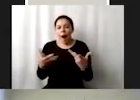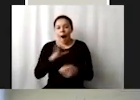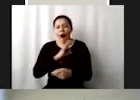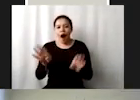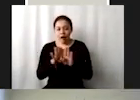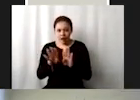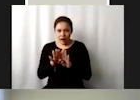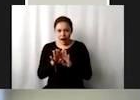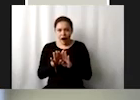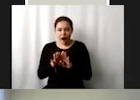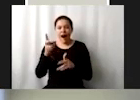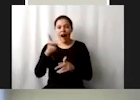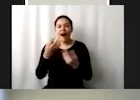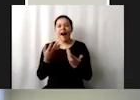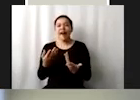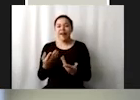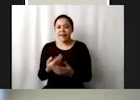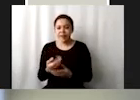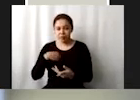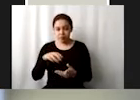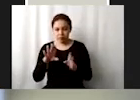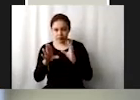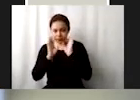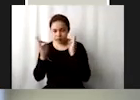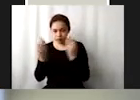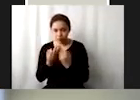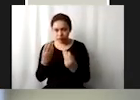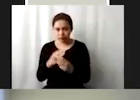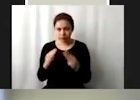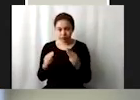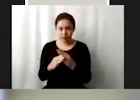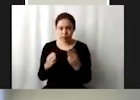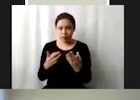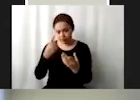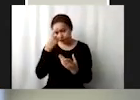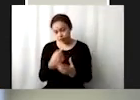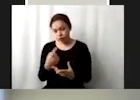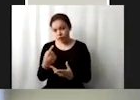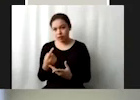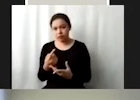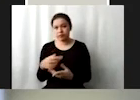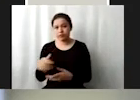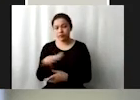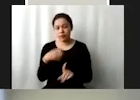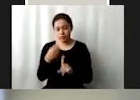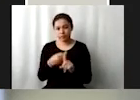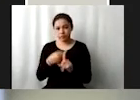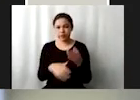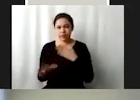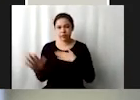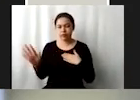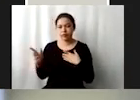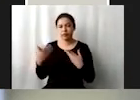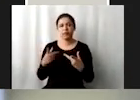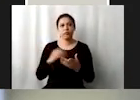fundamentalmente yo os expongo algunos instrumentos algunos mecanismos algunos medios para ser una ciudadanía activa y comprometida con la agenda